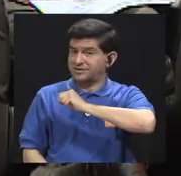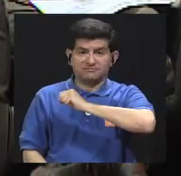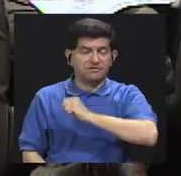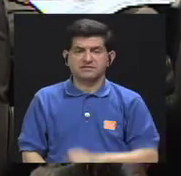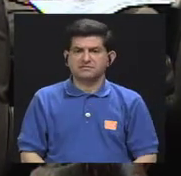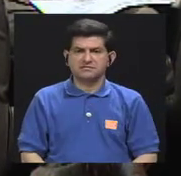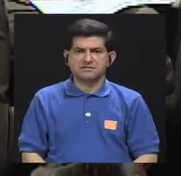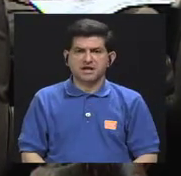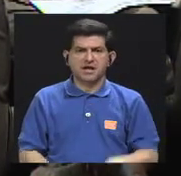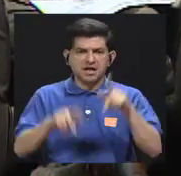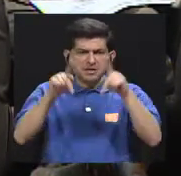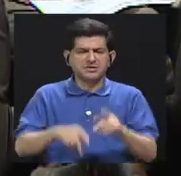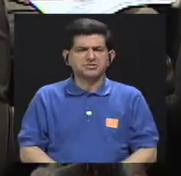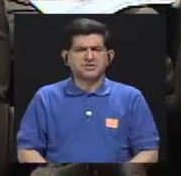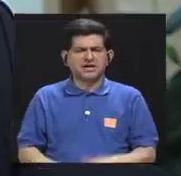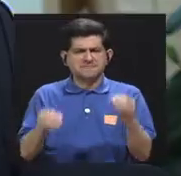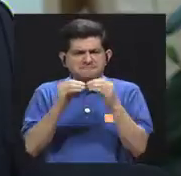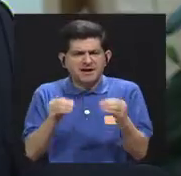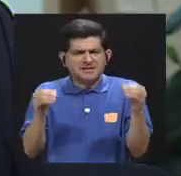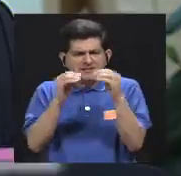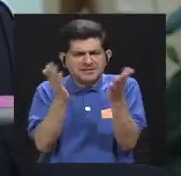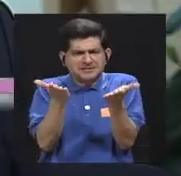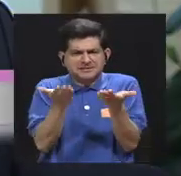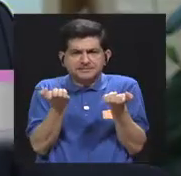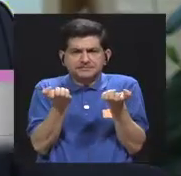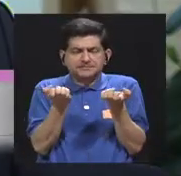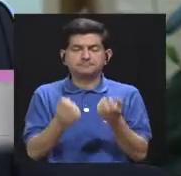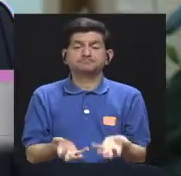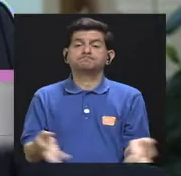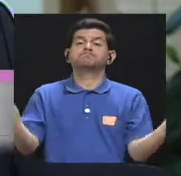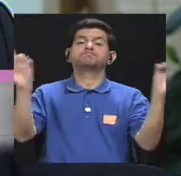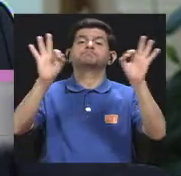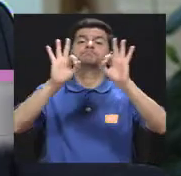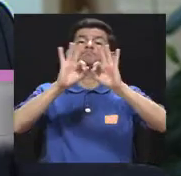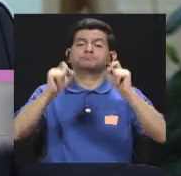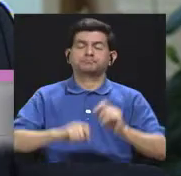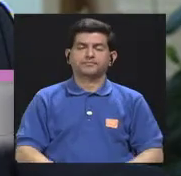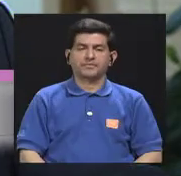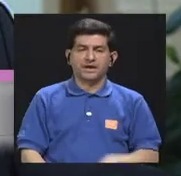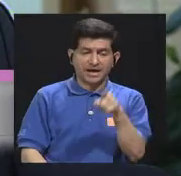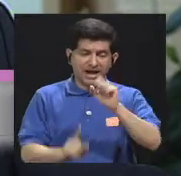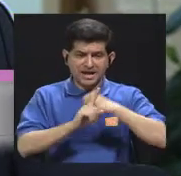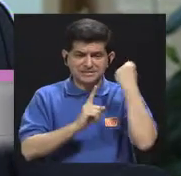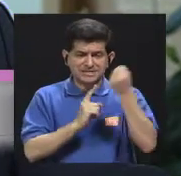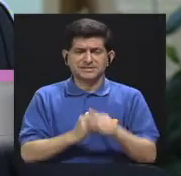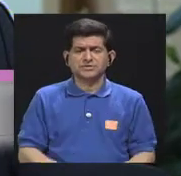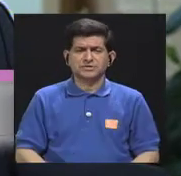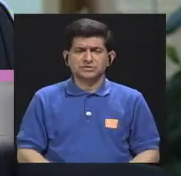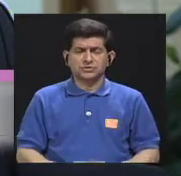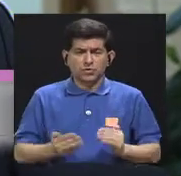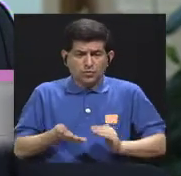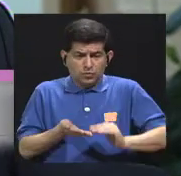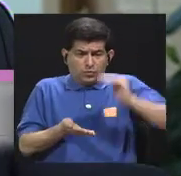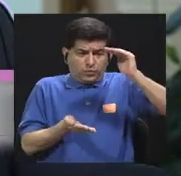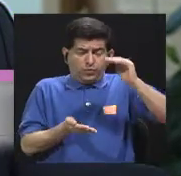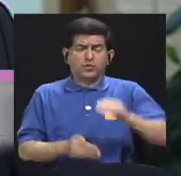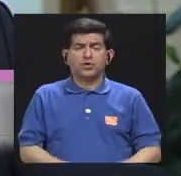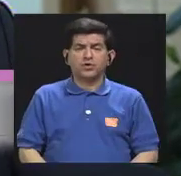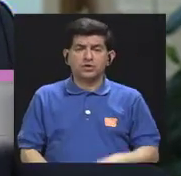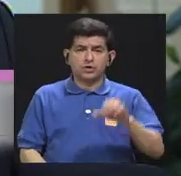y cada vez demandan más. Entonces, es importante que el exceso de sodio en nuestro cuerpo,